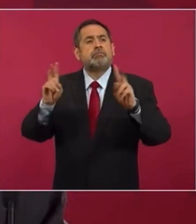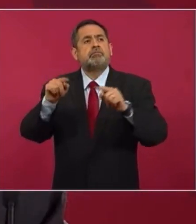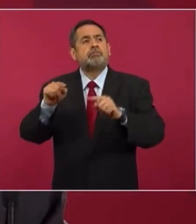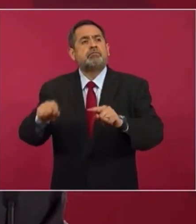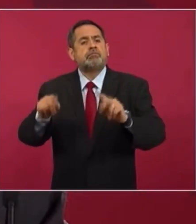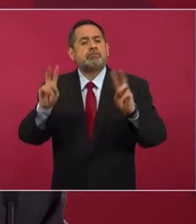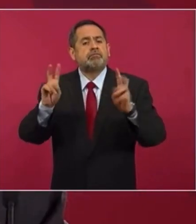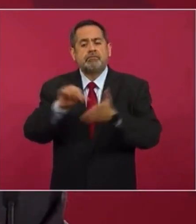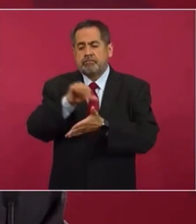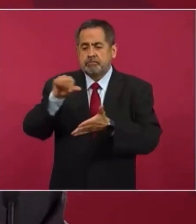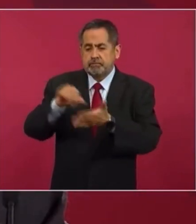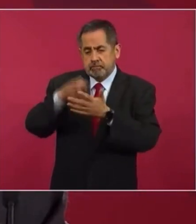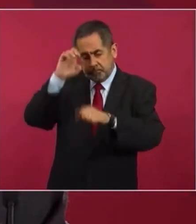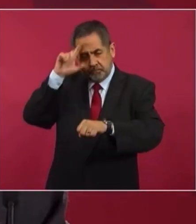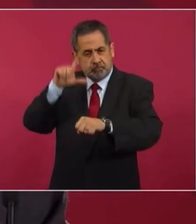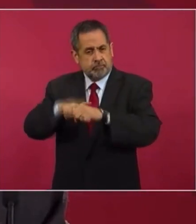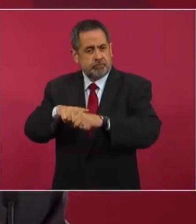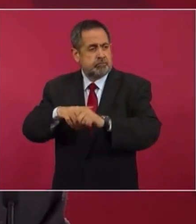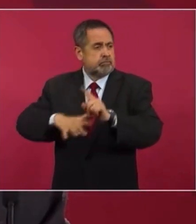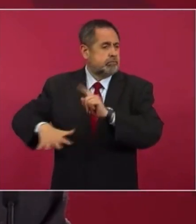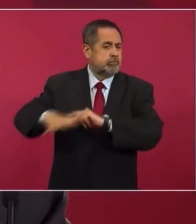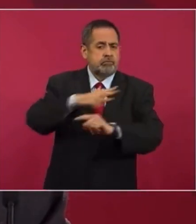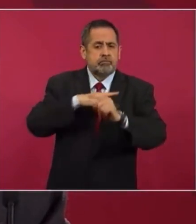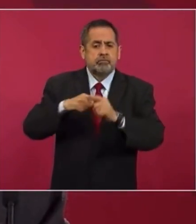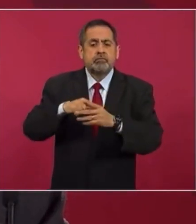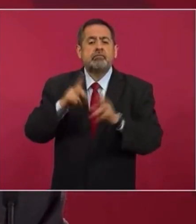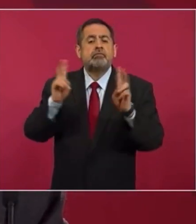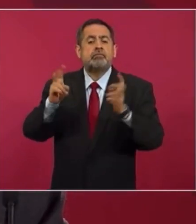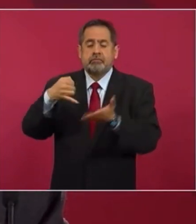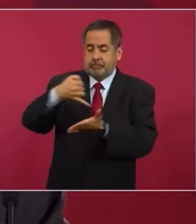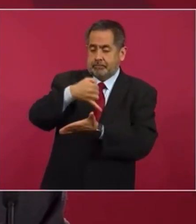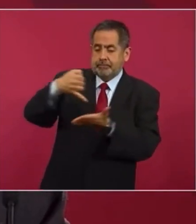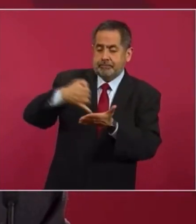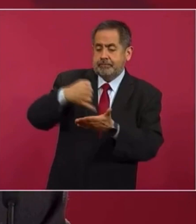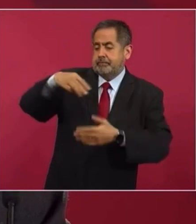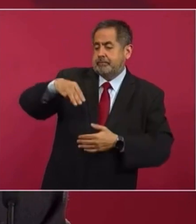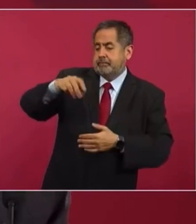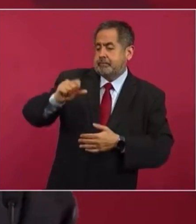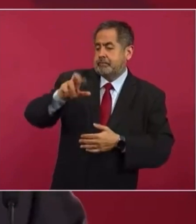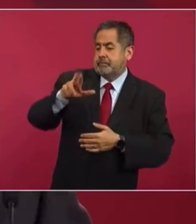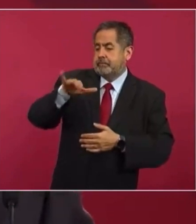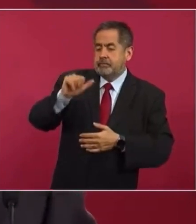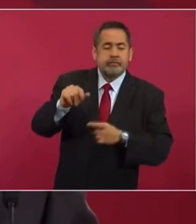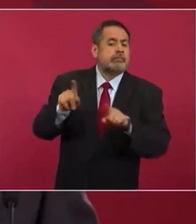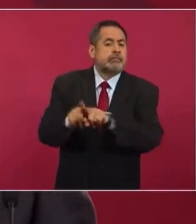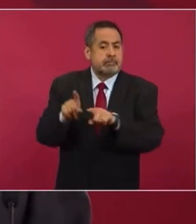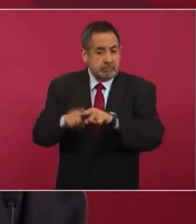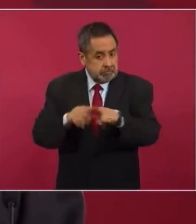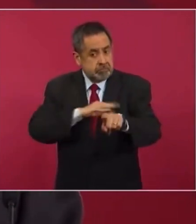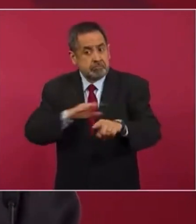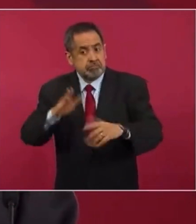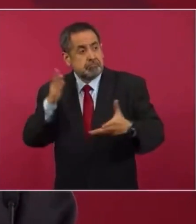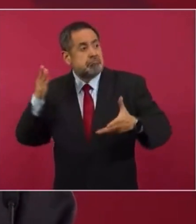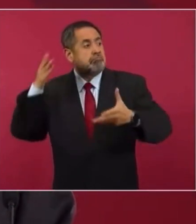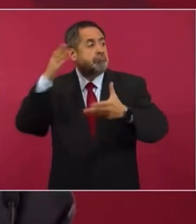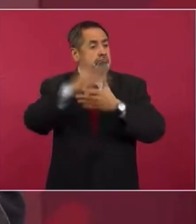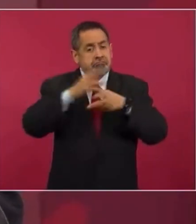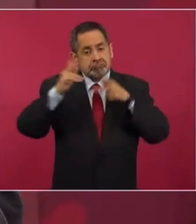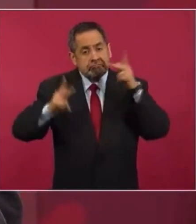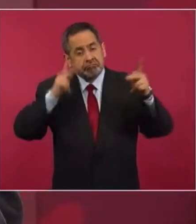y Ecológico de las Islas Marías. Se va a poder ir a las Islas Marías